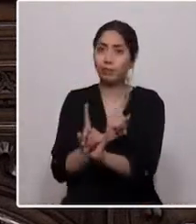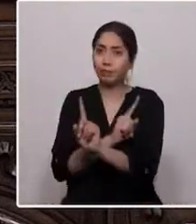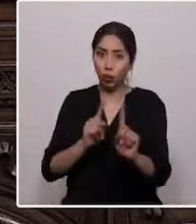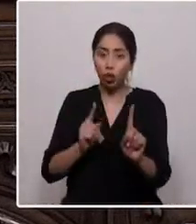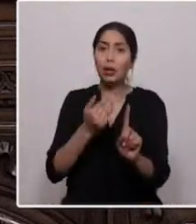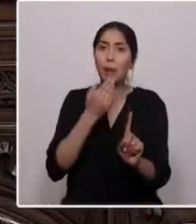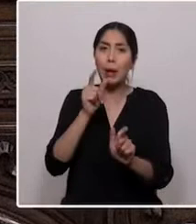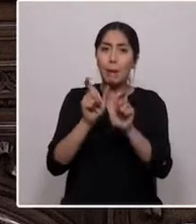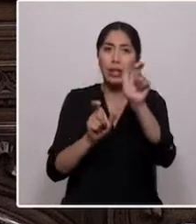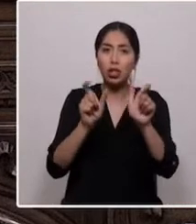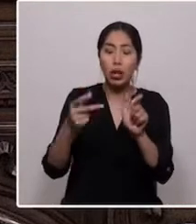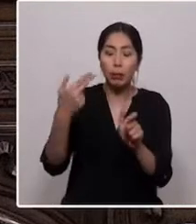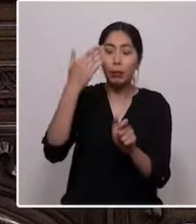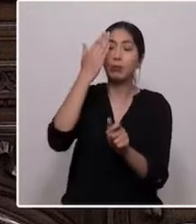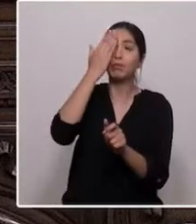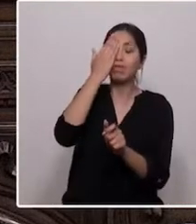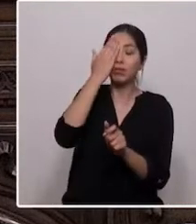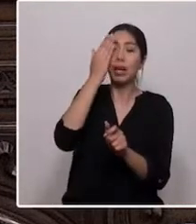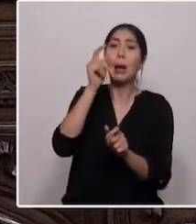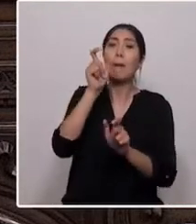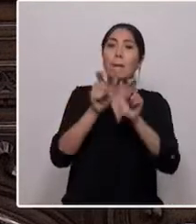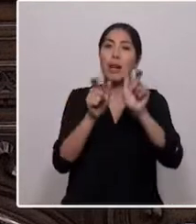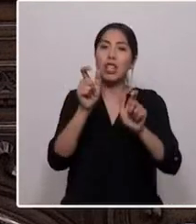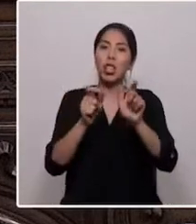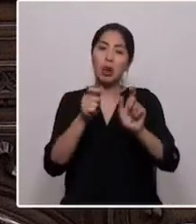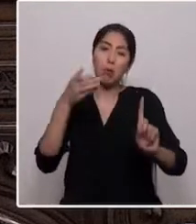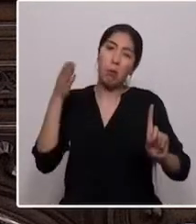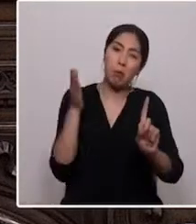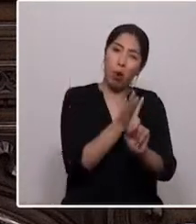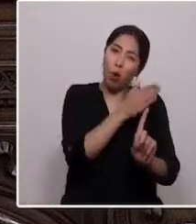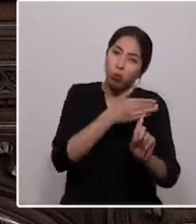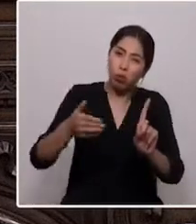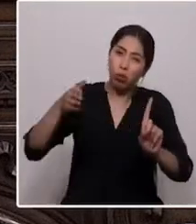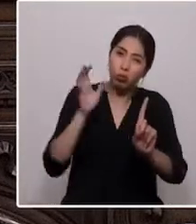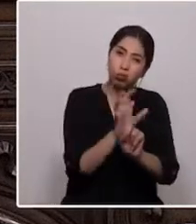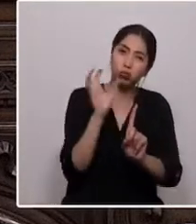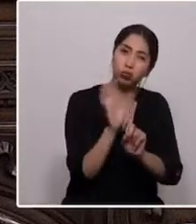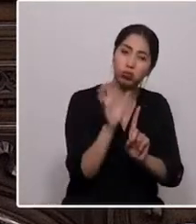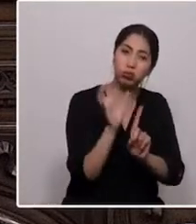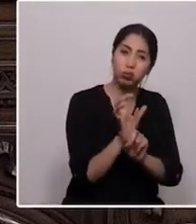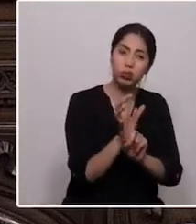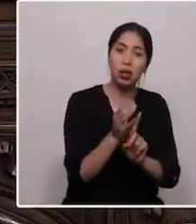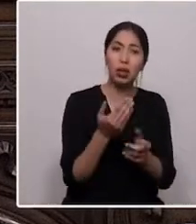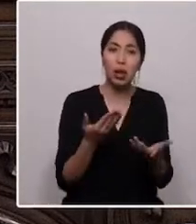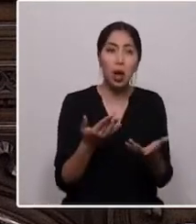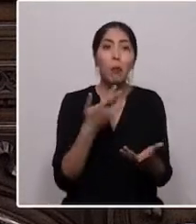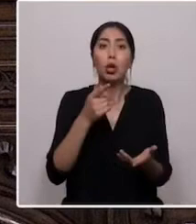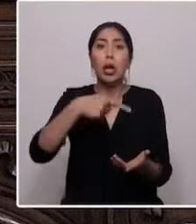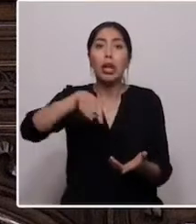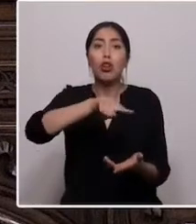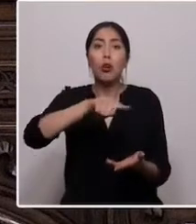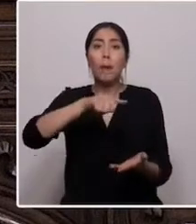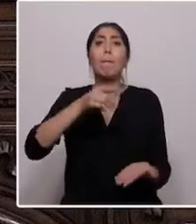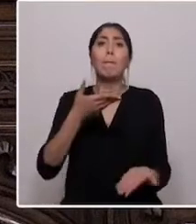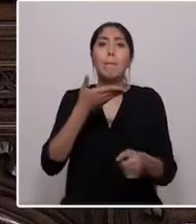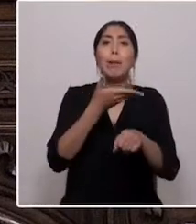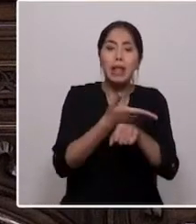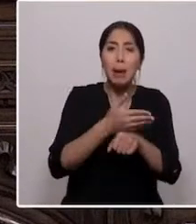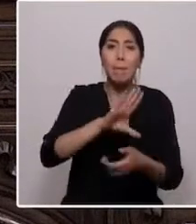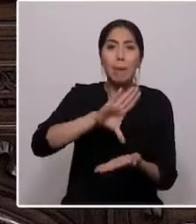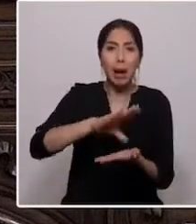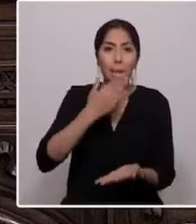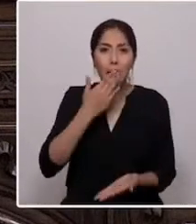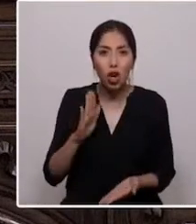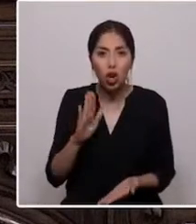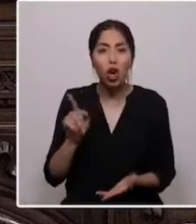mutiladas, ni las torturadas, ni las golpeadas por exigir un país mejor, para que no haya más lugares